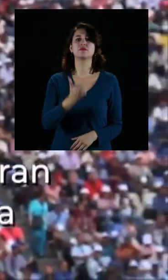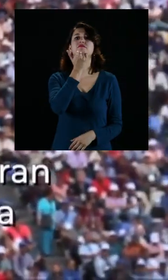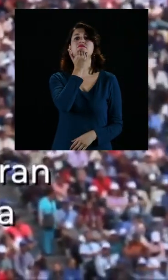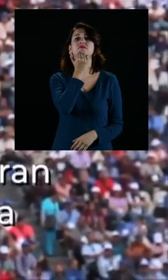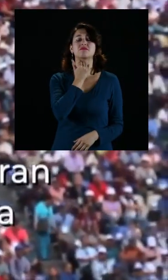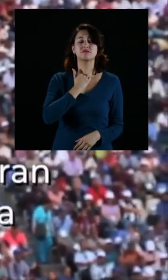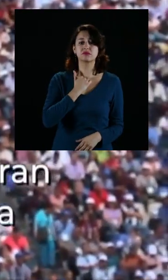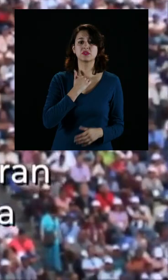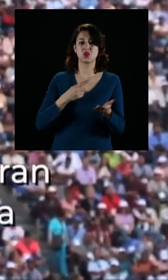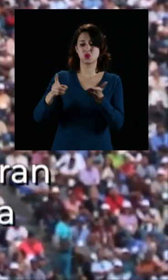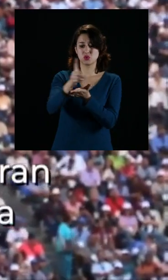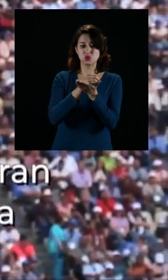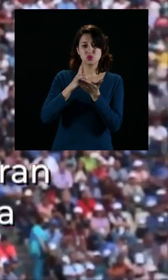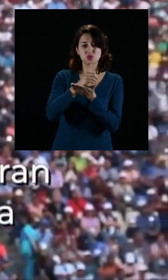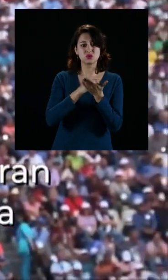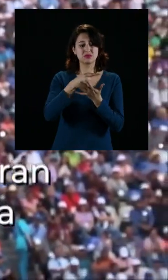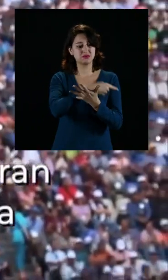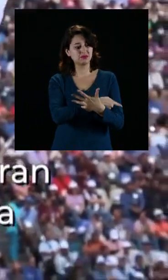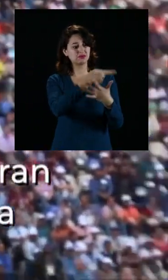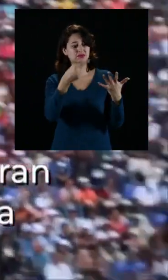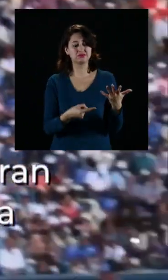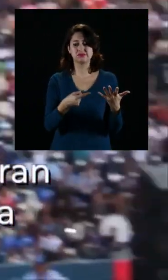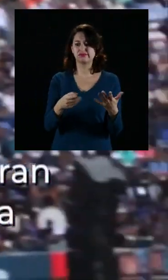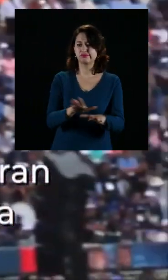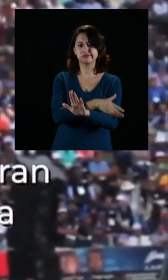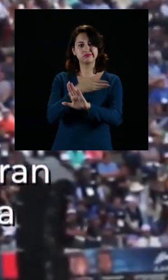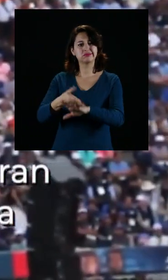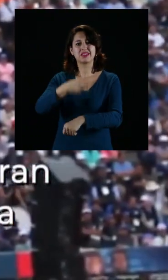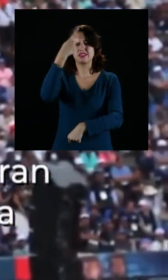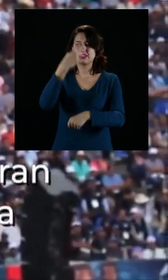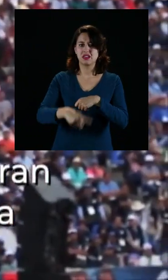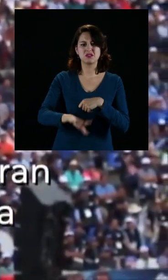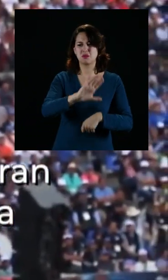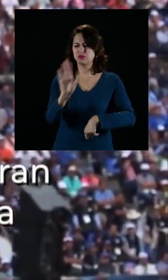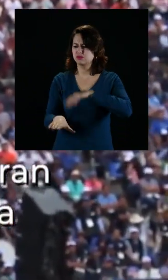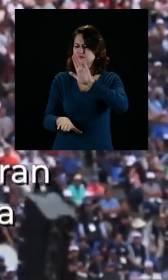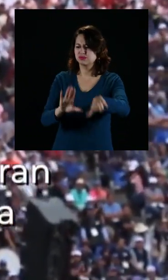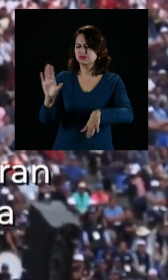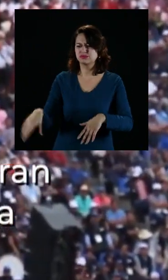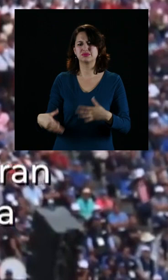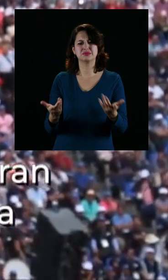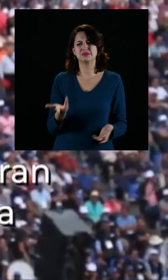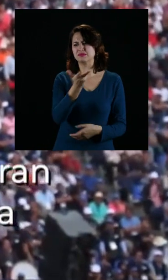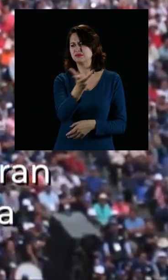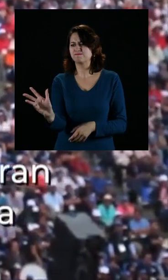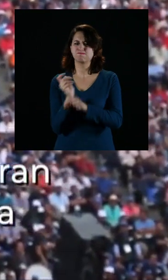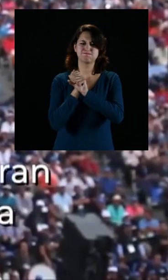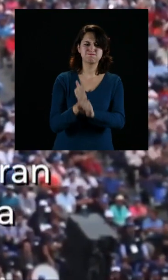El alcohol y las drogas matan y generan dolor.